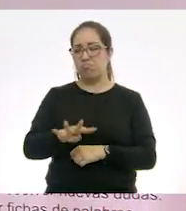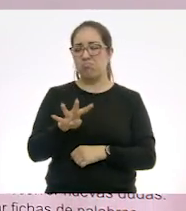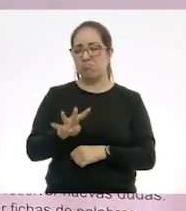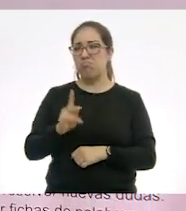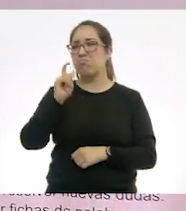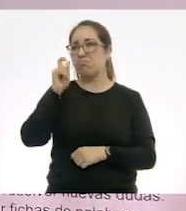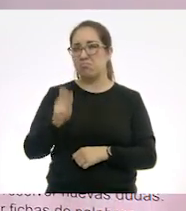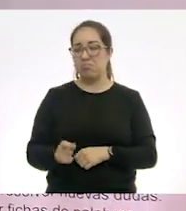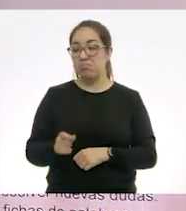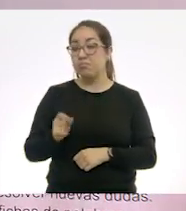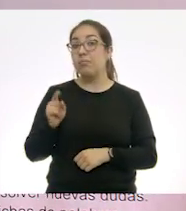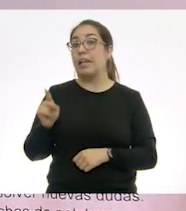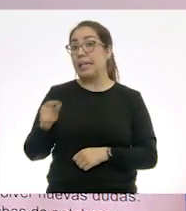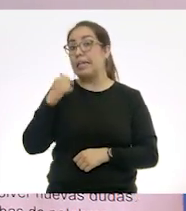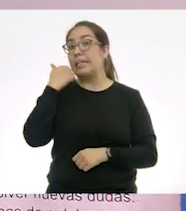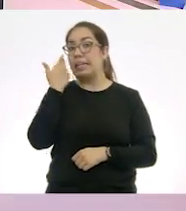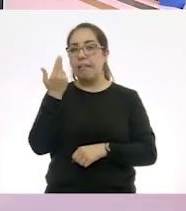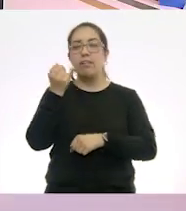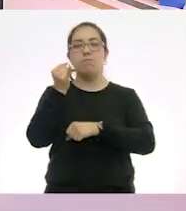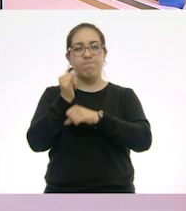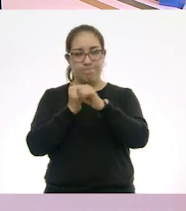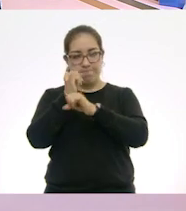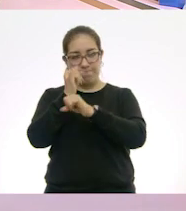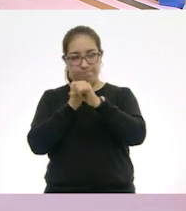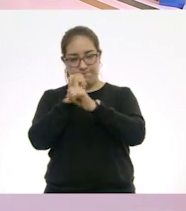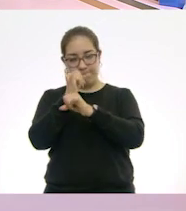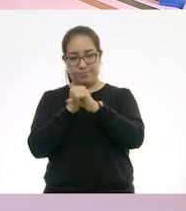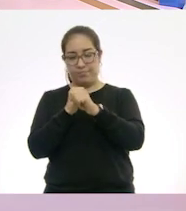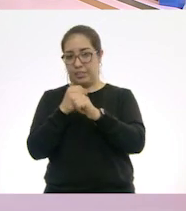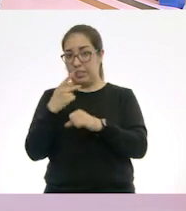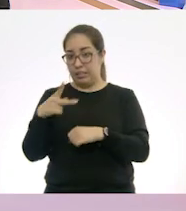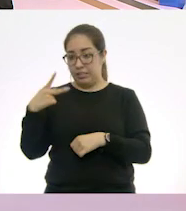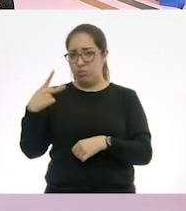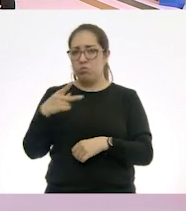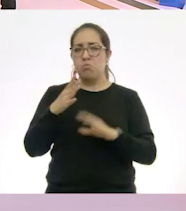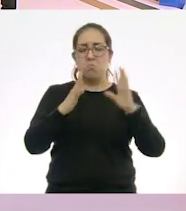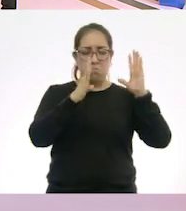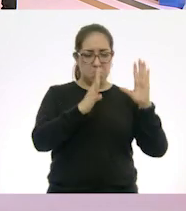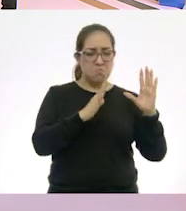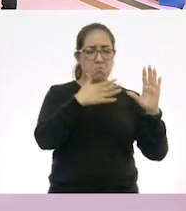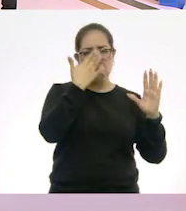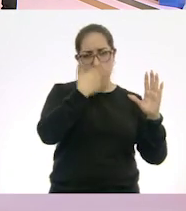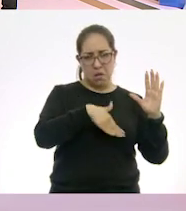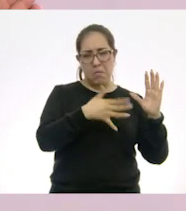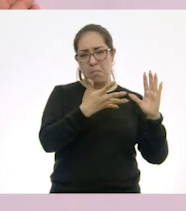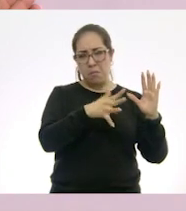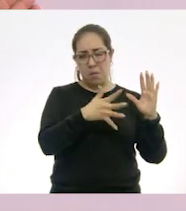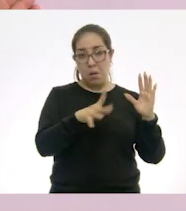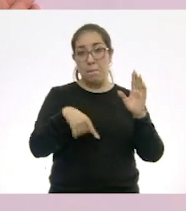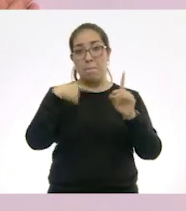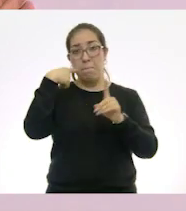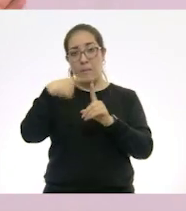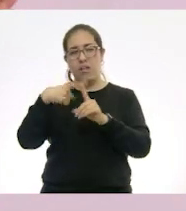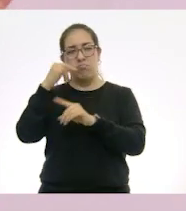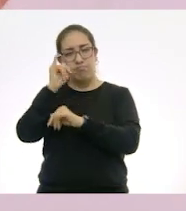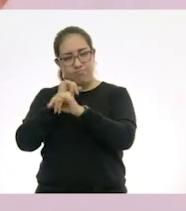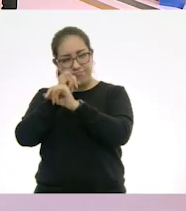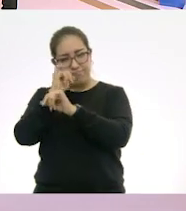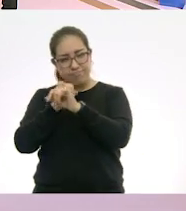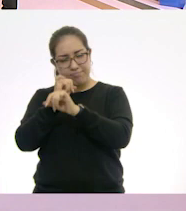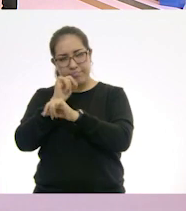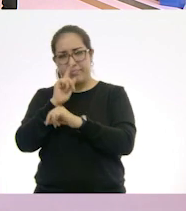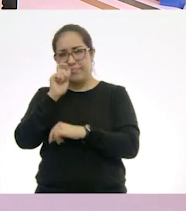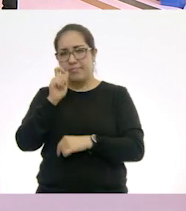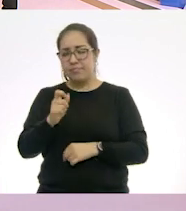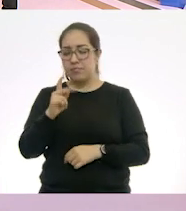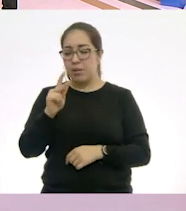Esto es lo que él tiene que averiguar. Parte de lo que sabe y después va a averiguar qué es